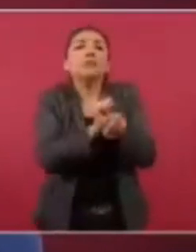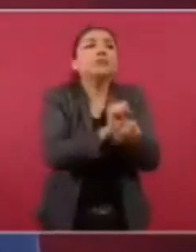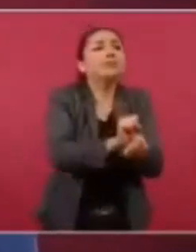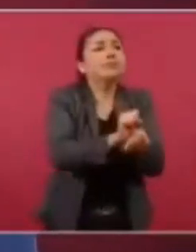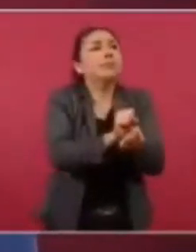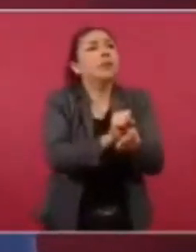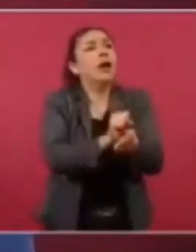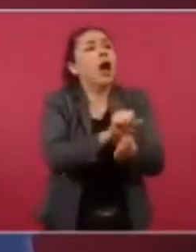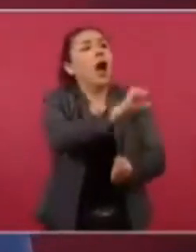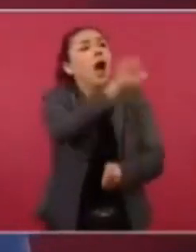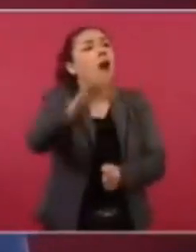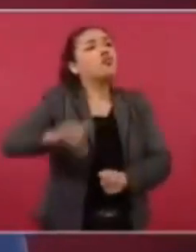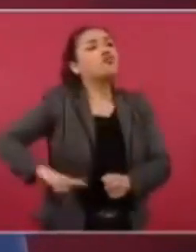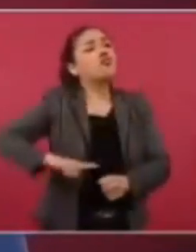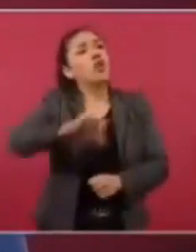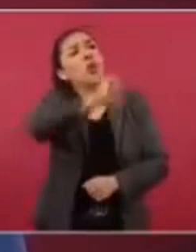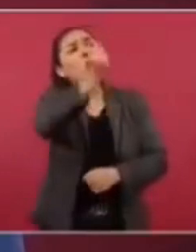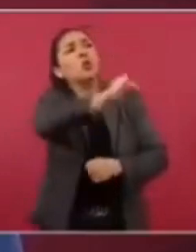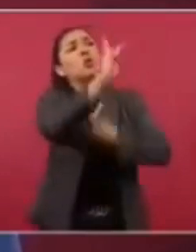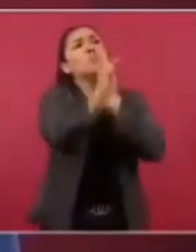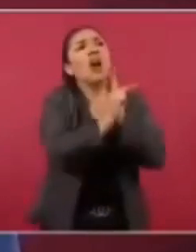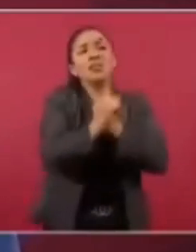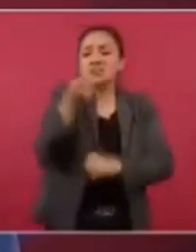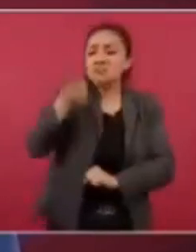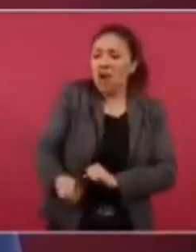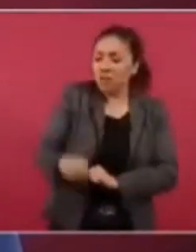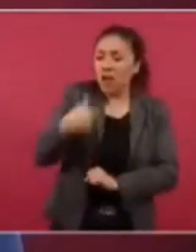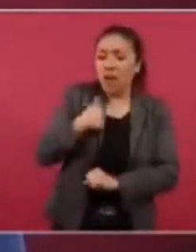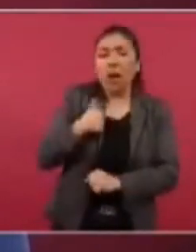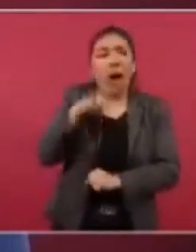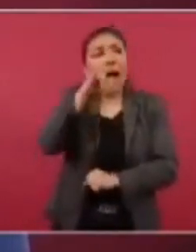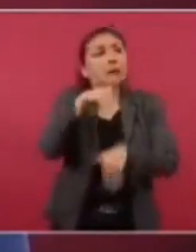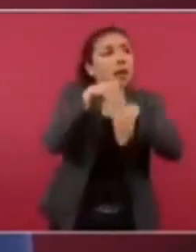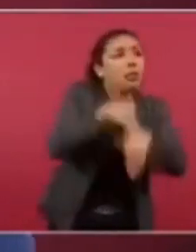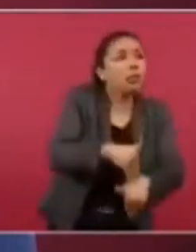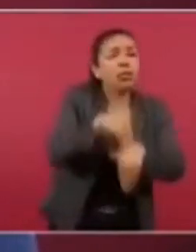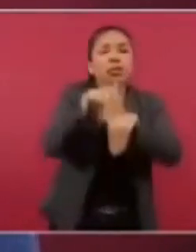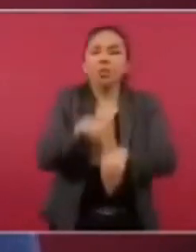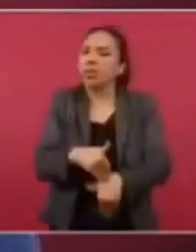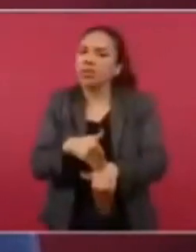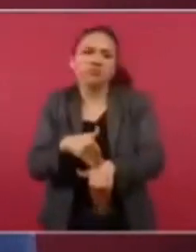gobiernos extranjeros. O de